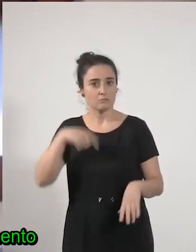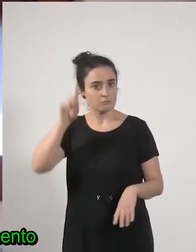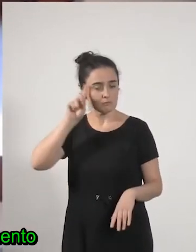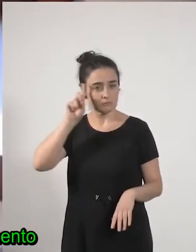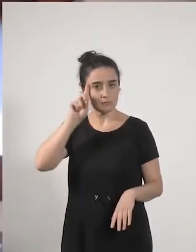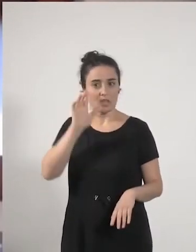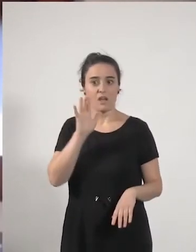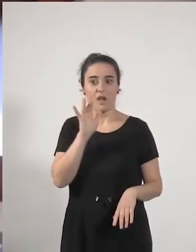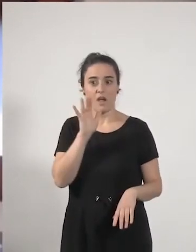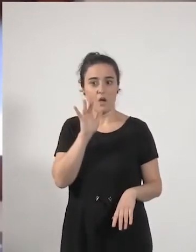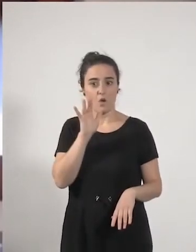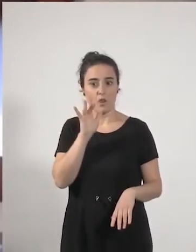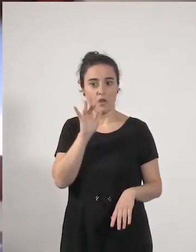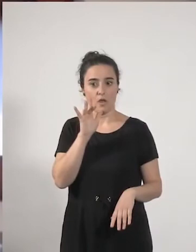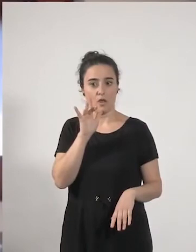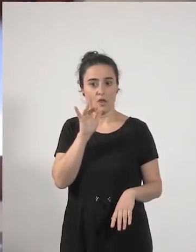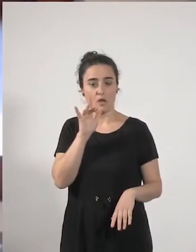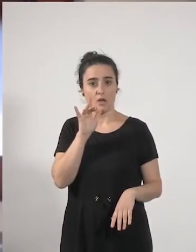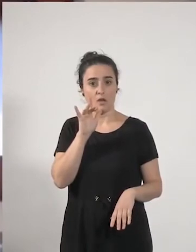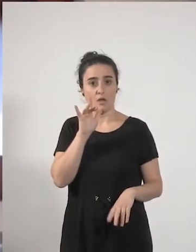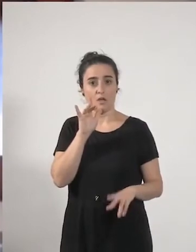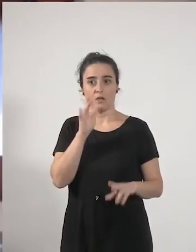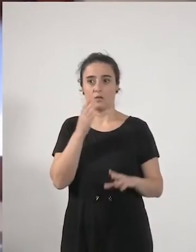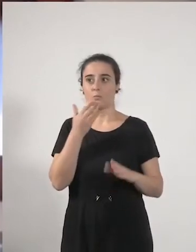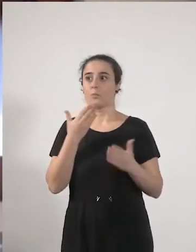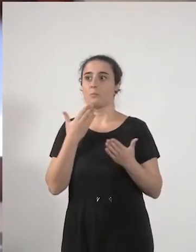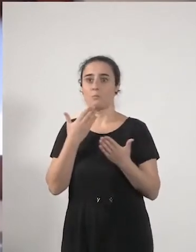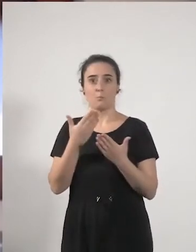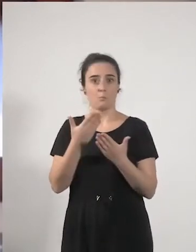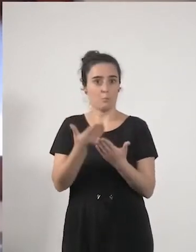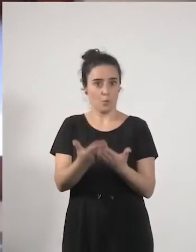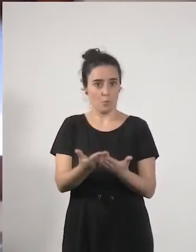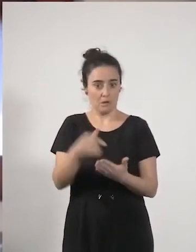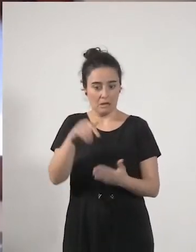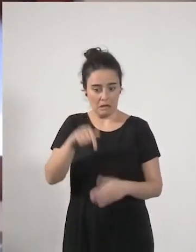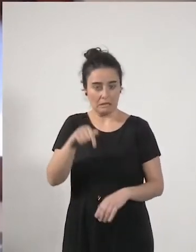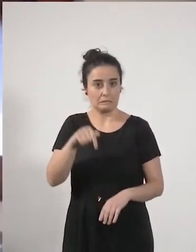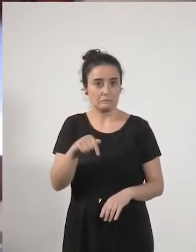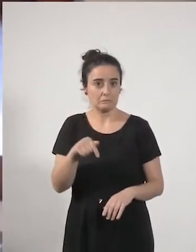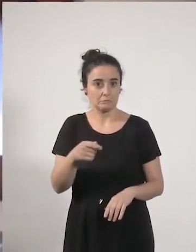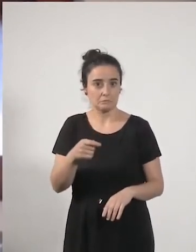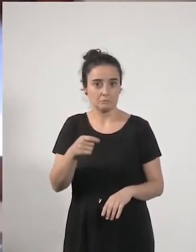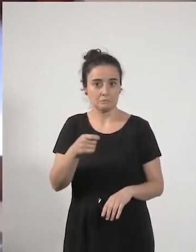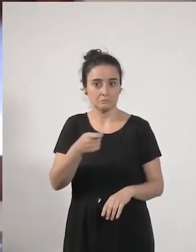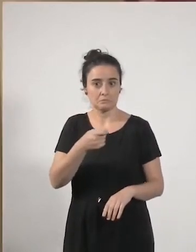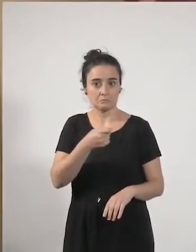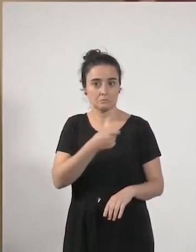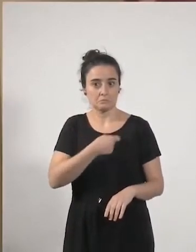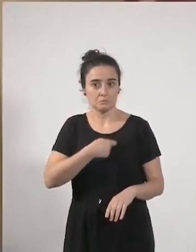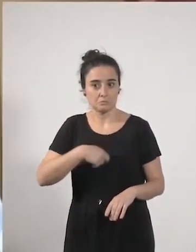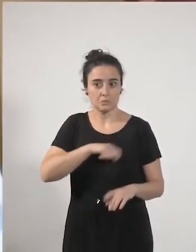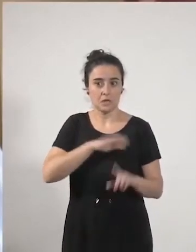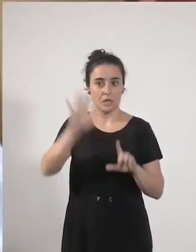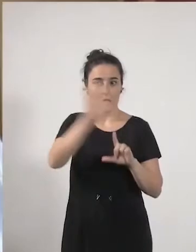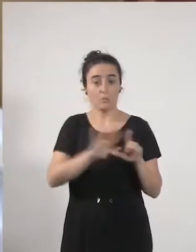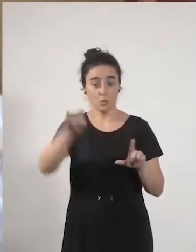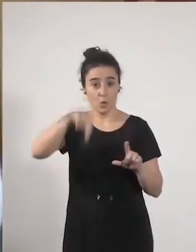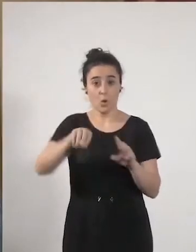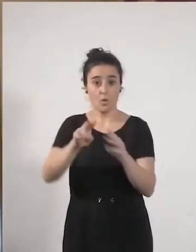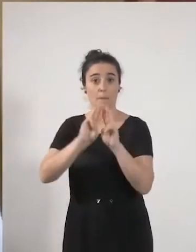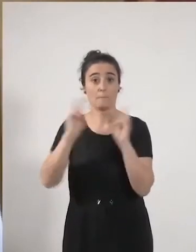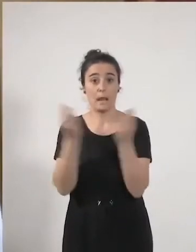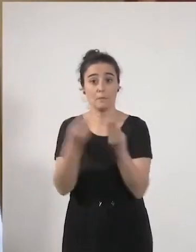se estaba proponiendo de una manera inmediata aquí en este país hoy mismo en el Parlamento